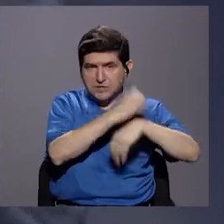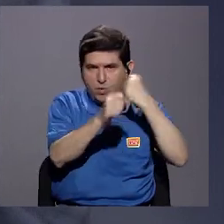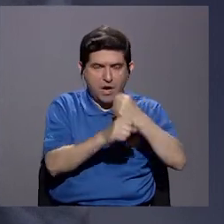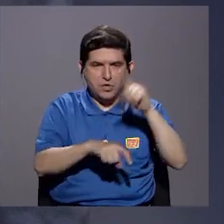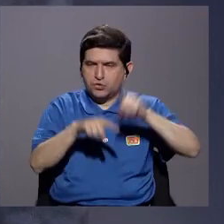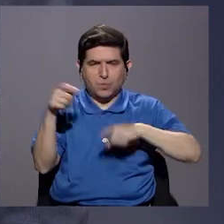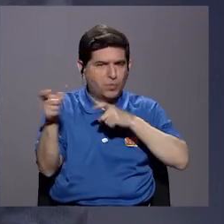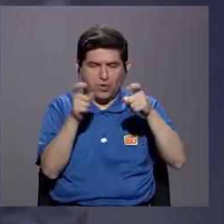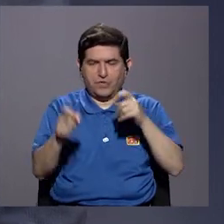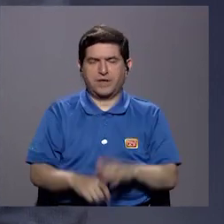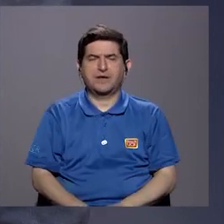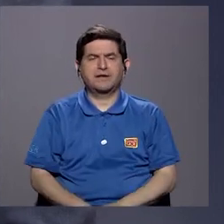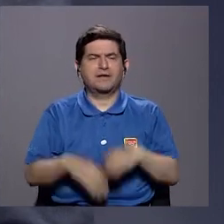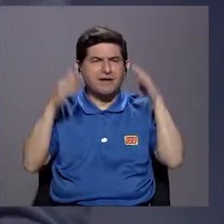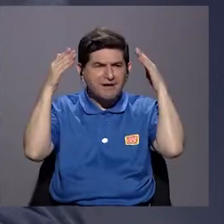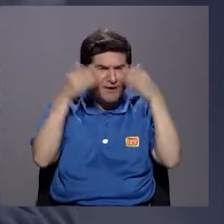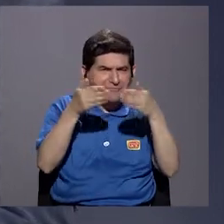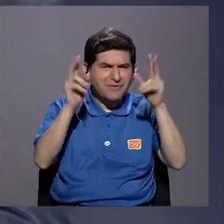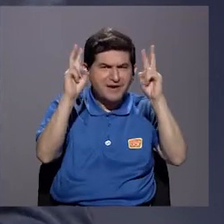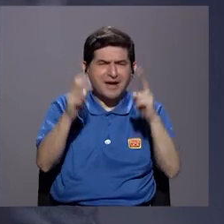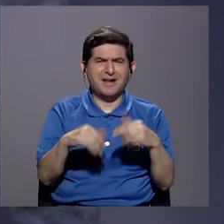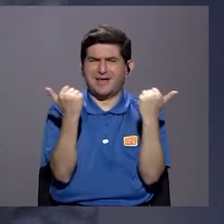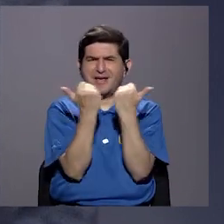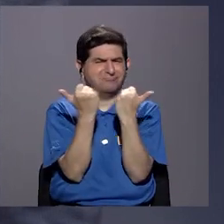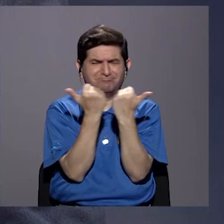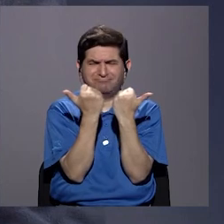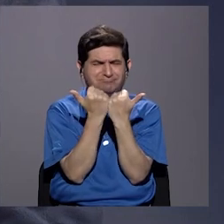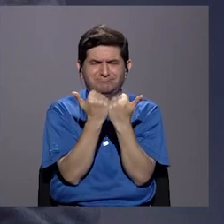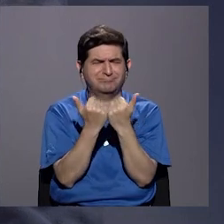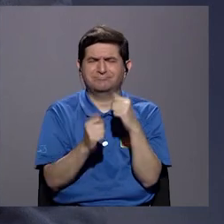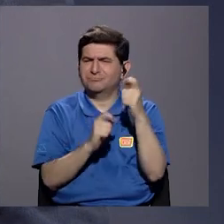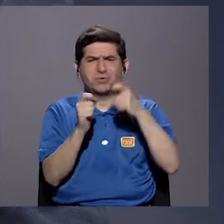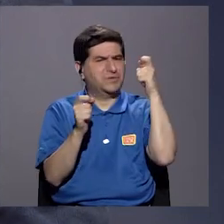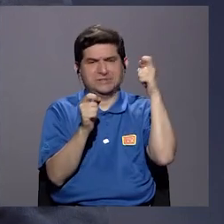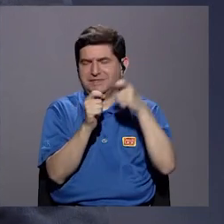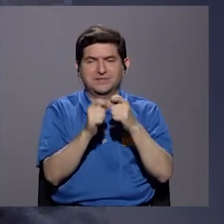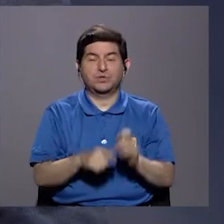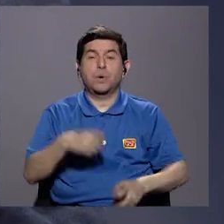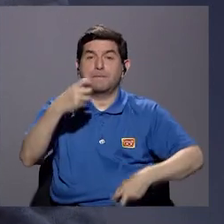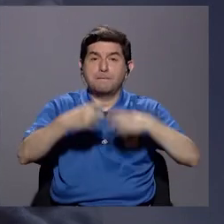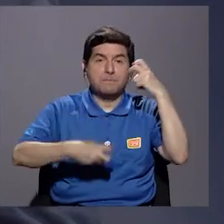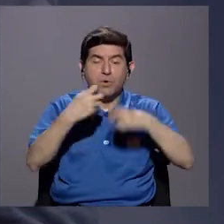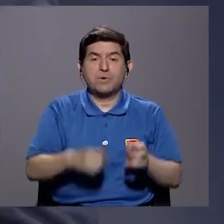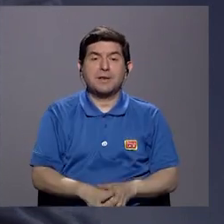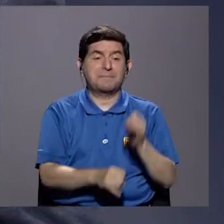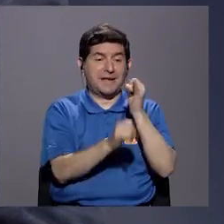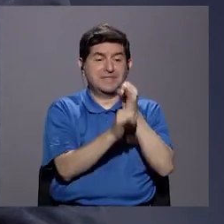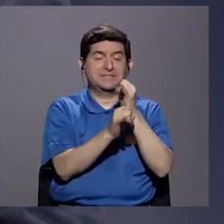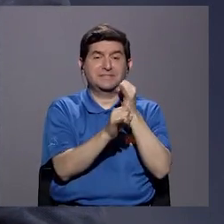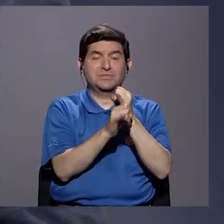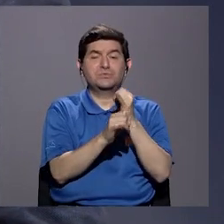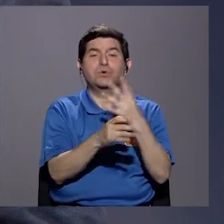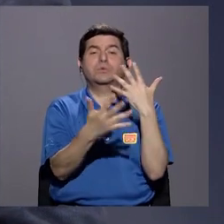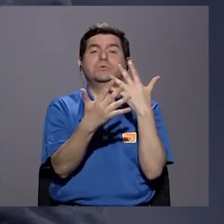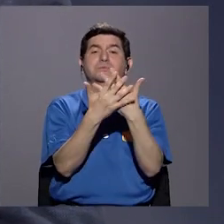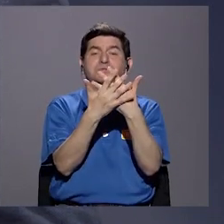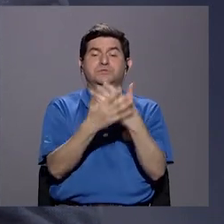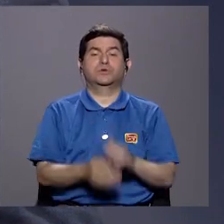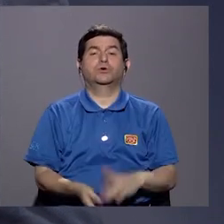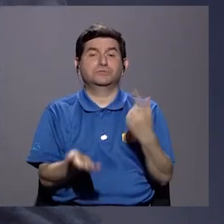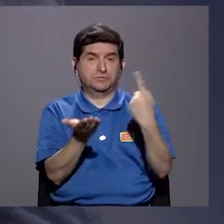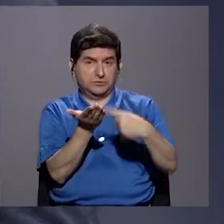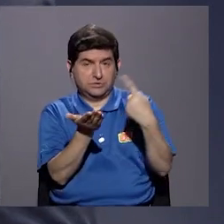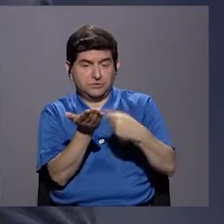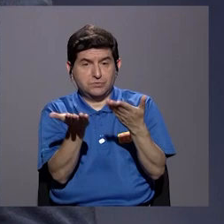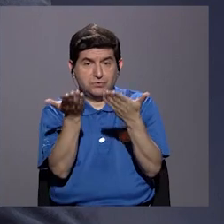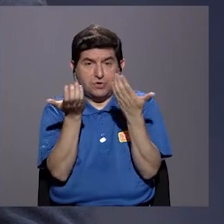Pero porque yo creo que el problema, habría que enfocarlo o no en el tema del hacinamiento. Es decir, el problema no es el hacinamiento carcelario, el problema es la institución carcelaria. Y ese es un